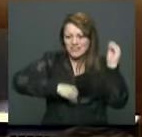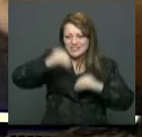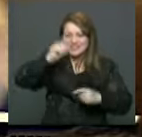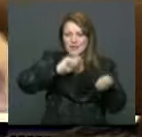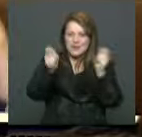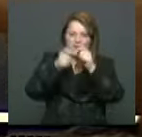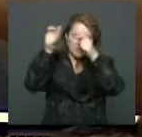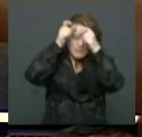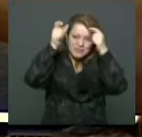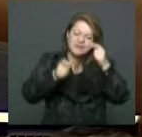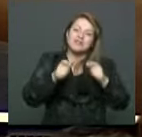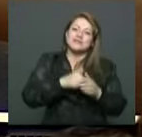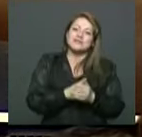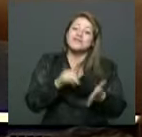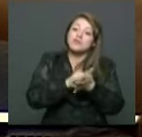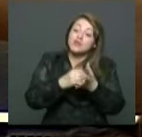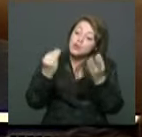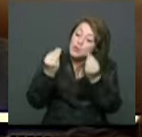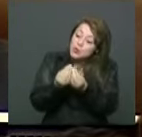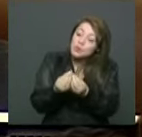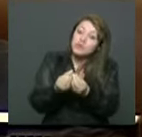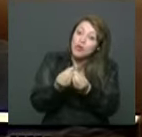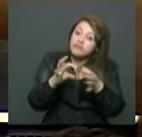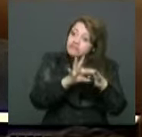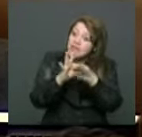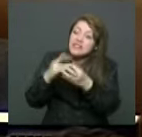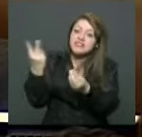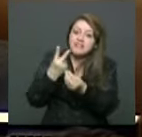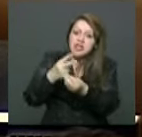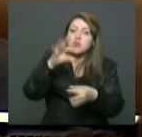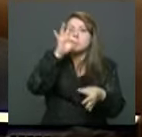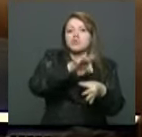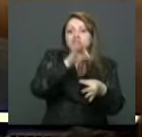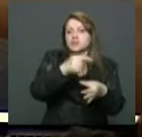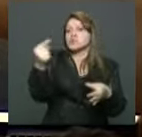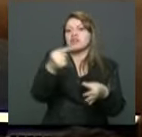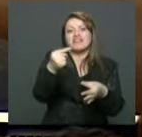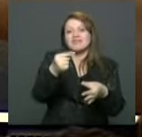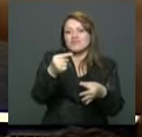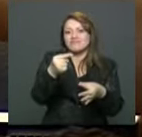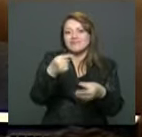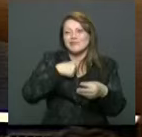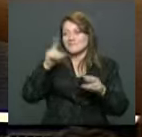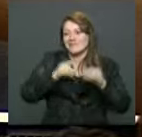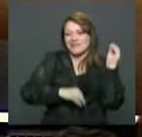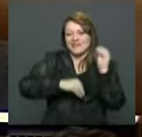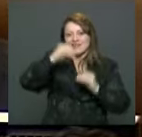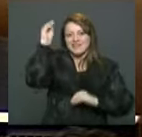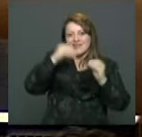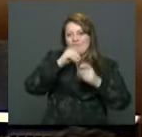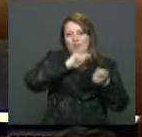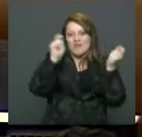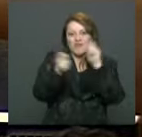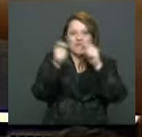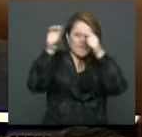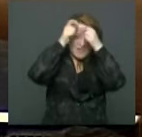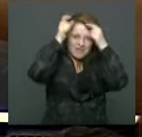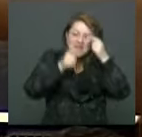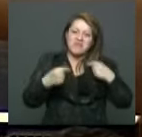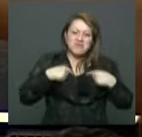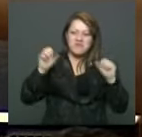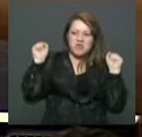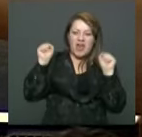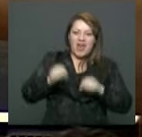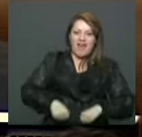del mismo. Nosotros entonces vamos a votar negativo el proyecto de acto legislativo de equilibrio de poderes consciente de que su